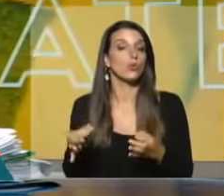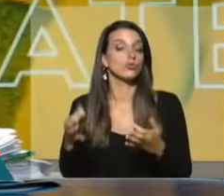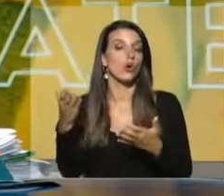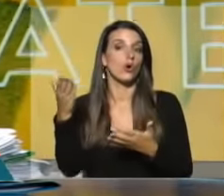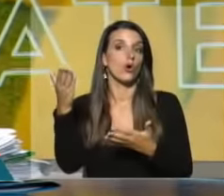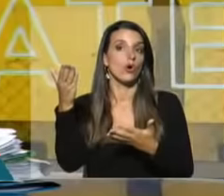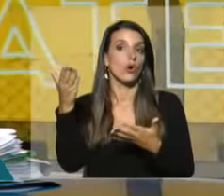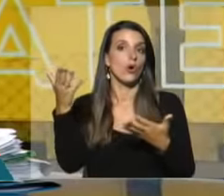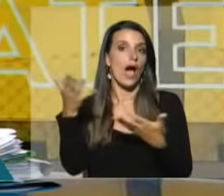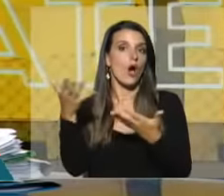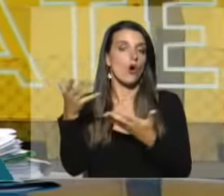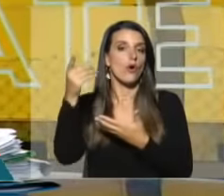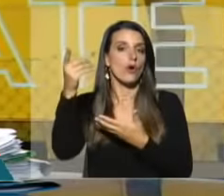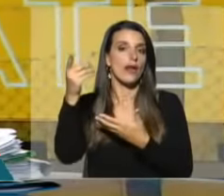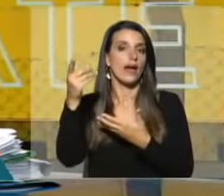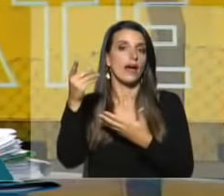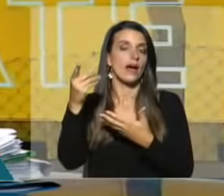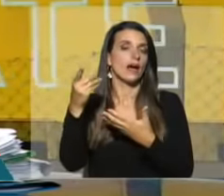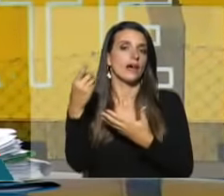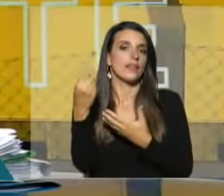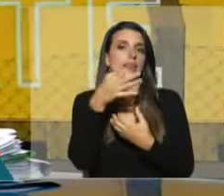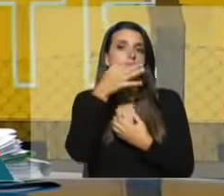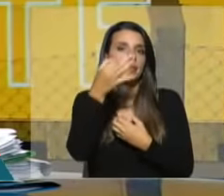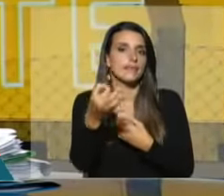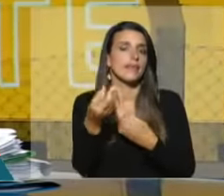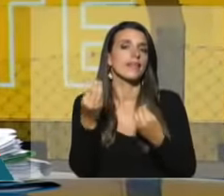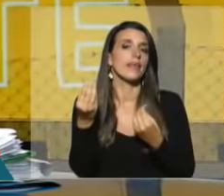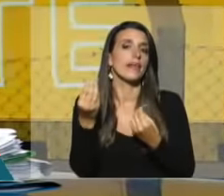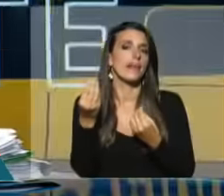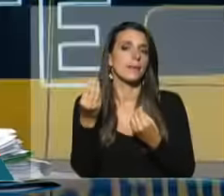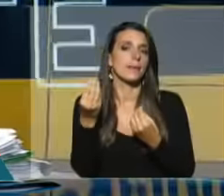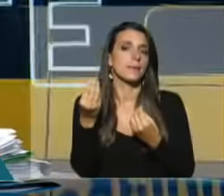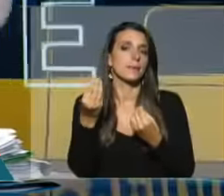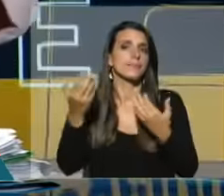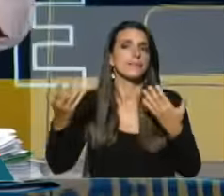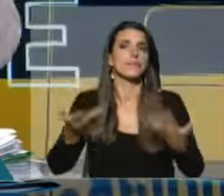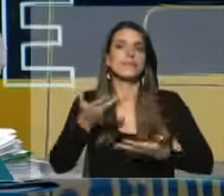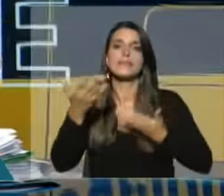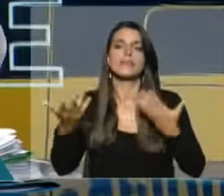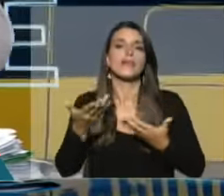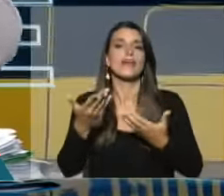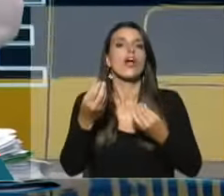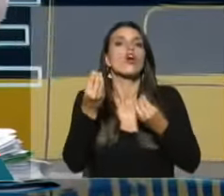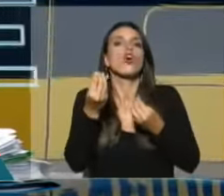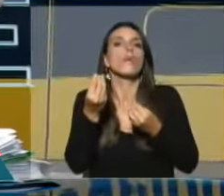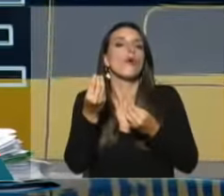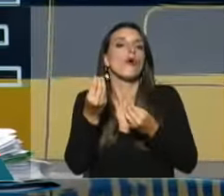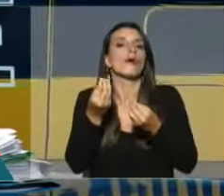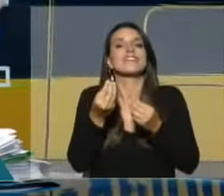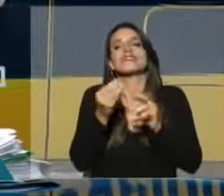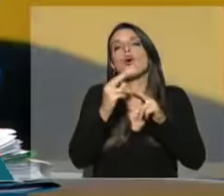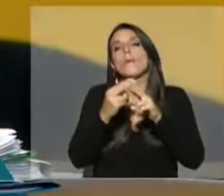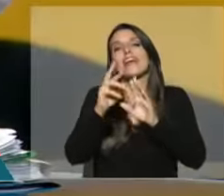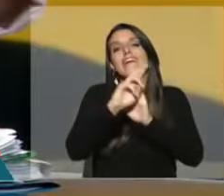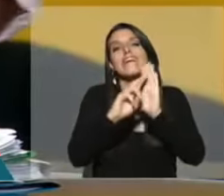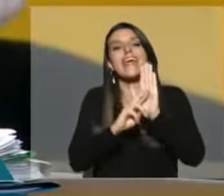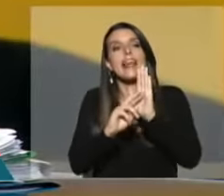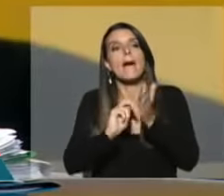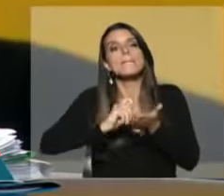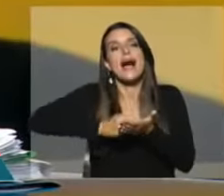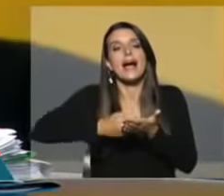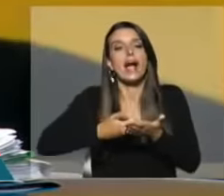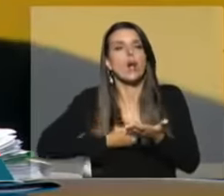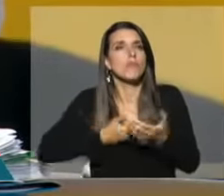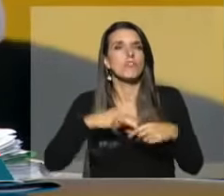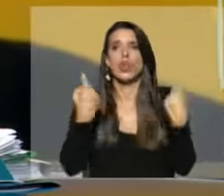sacando su cláusula de regla fiscal, vamos nosotros y la ponemos en el medio de la